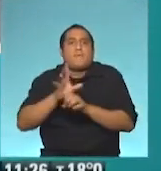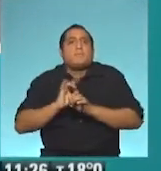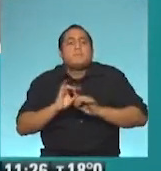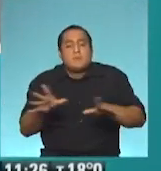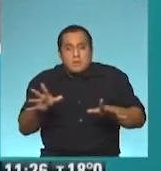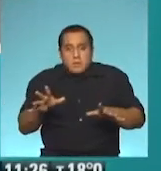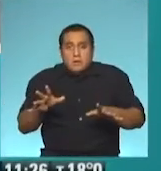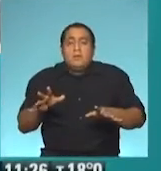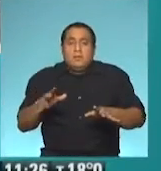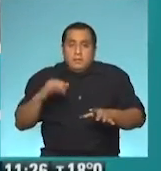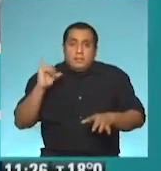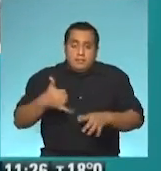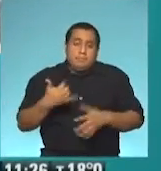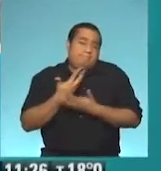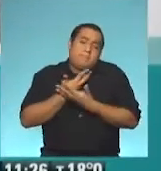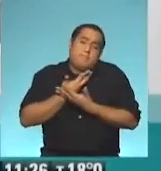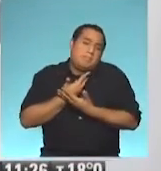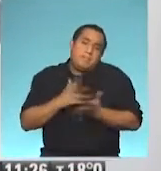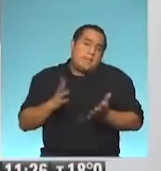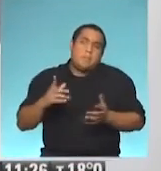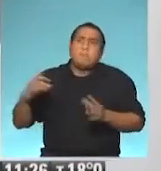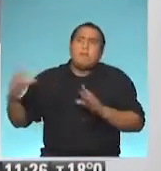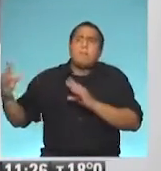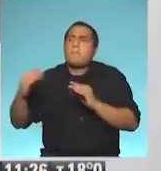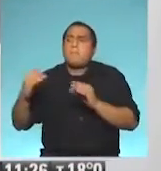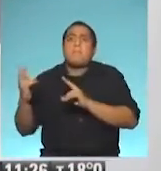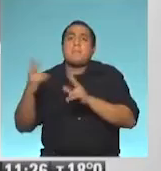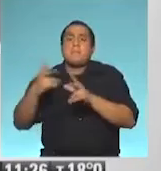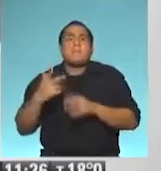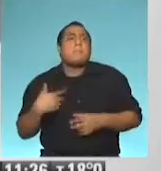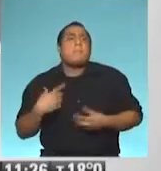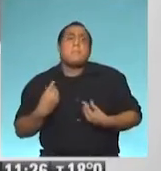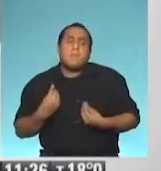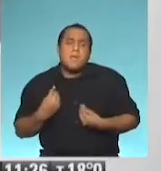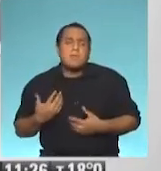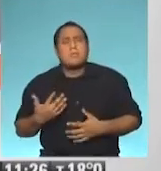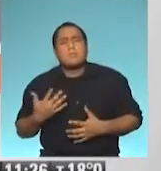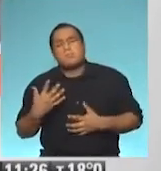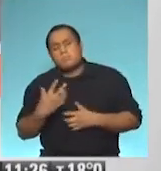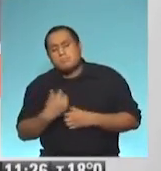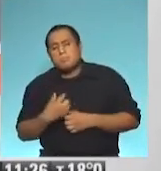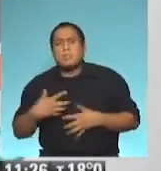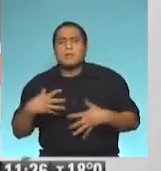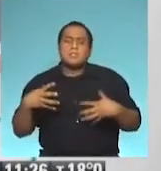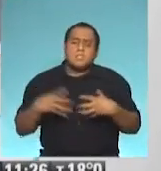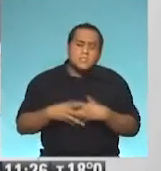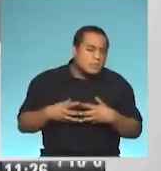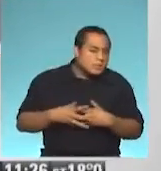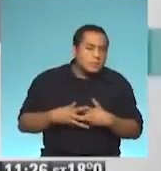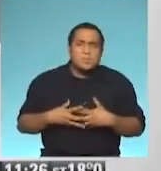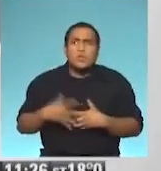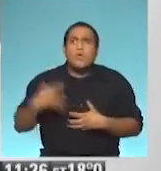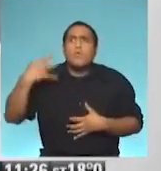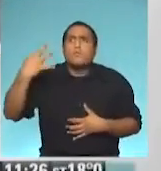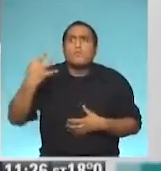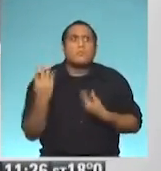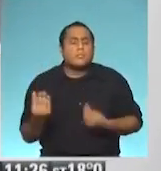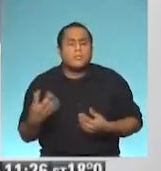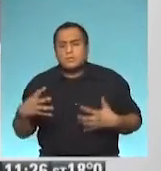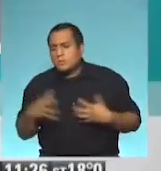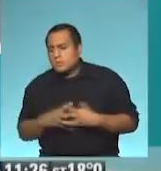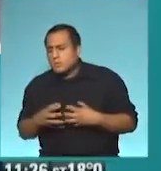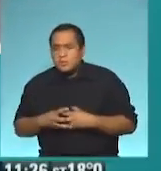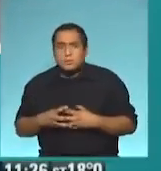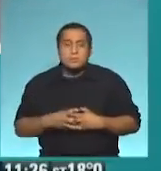sí, en general lo que se escucha es el temor, el miedo, estas cuestiones de angustia, de ansiedad, frente a la incertidumbre que genera